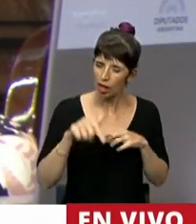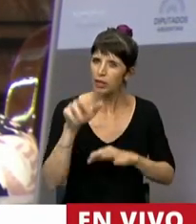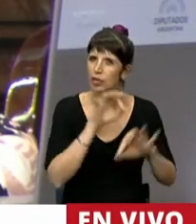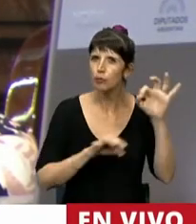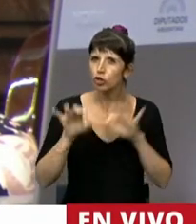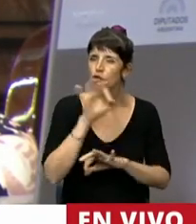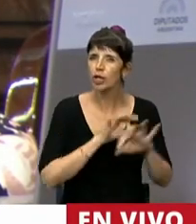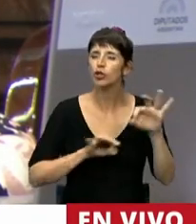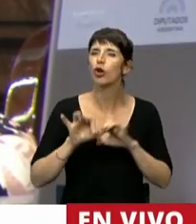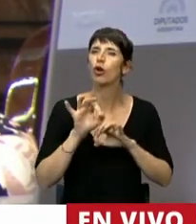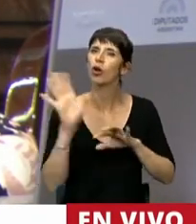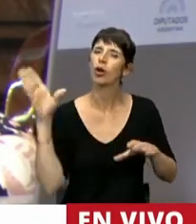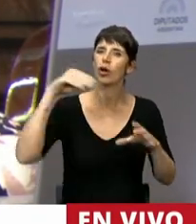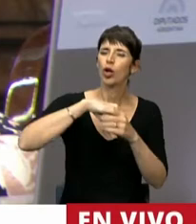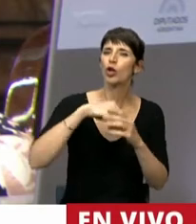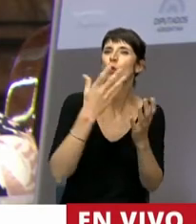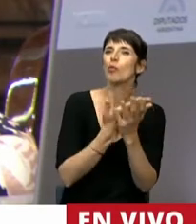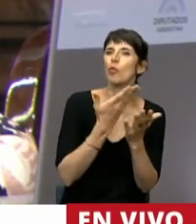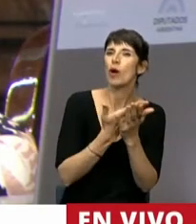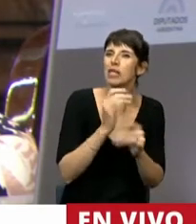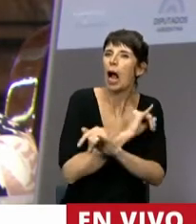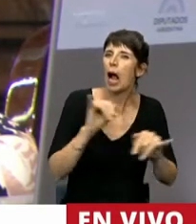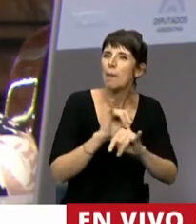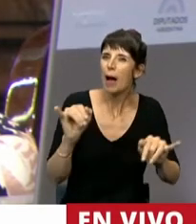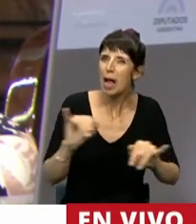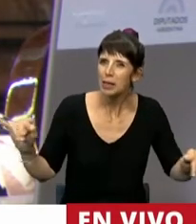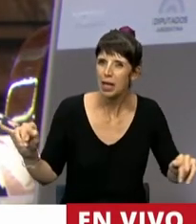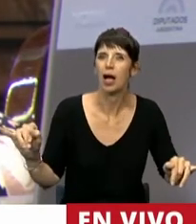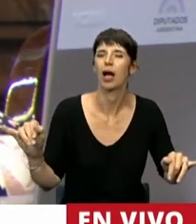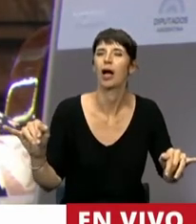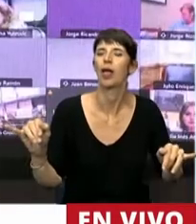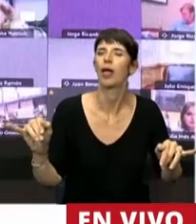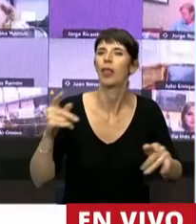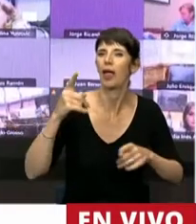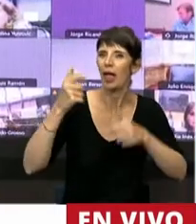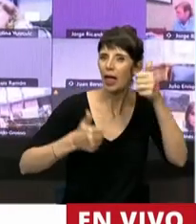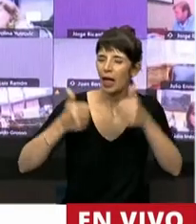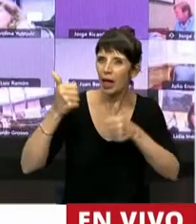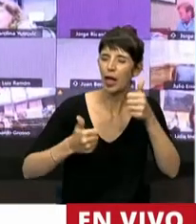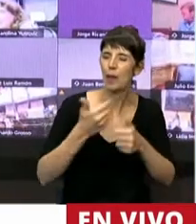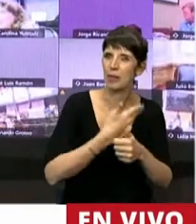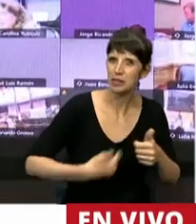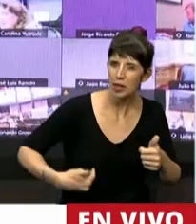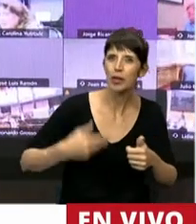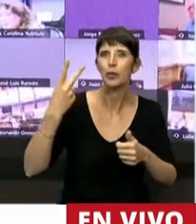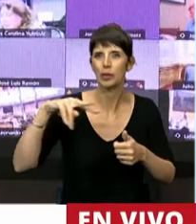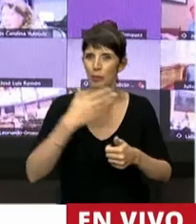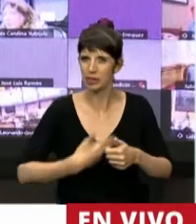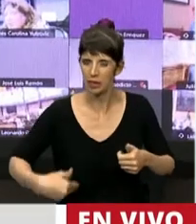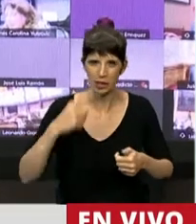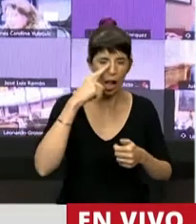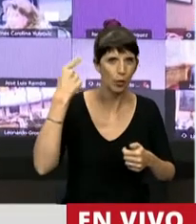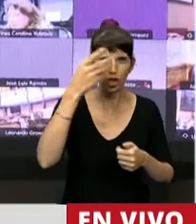de la propuesta de campaña de nuestros candidatos en su momento a Presidente y Vicepresidente, Alberto y Cristina,